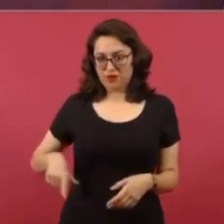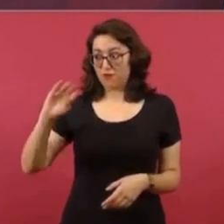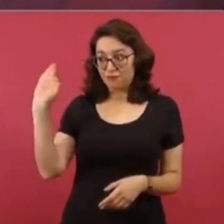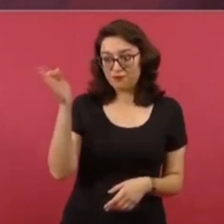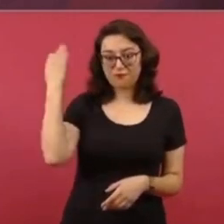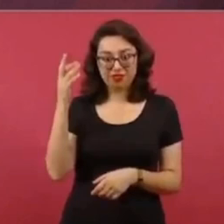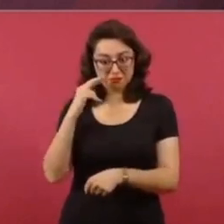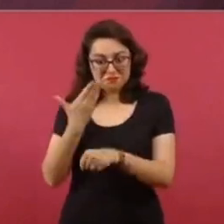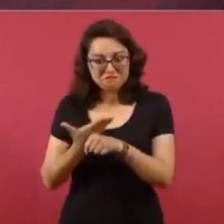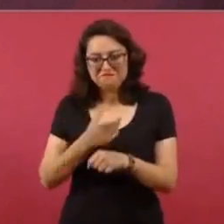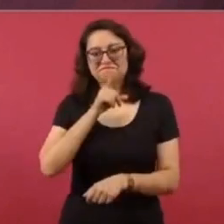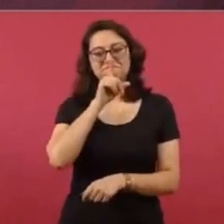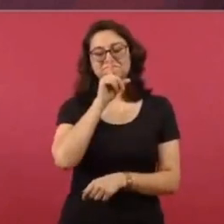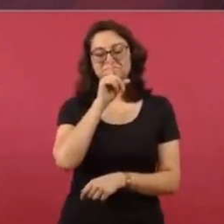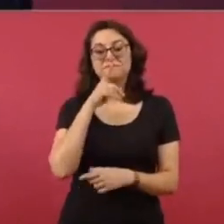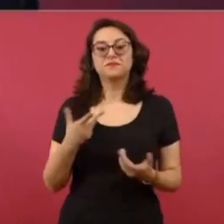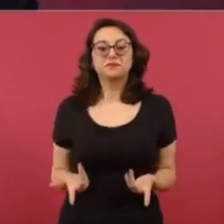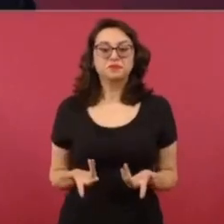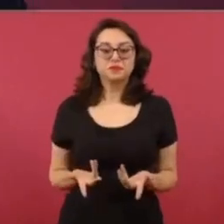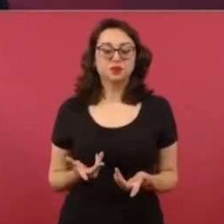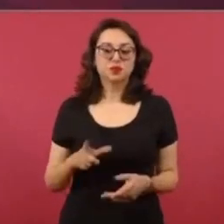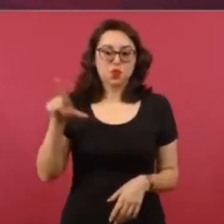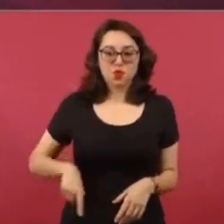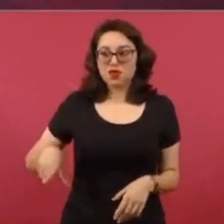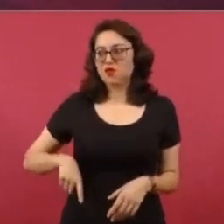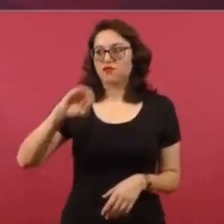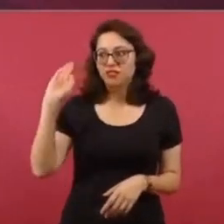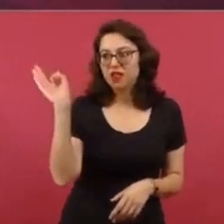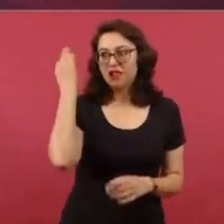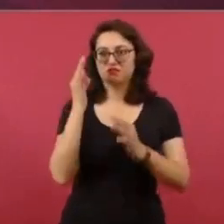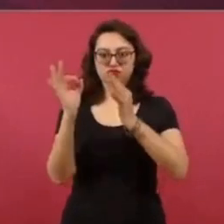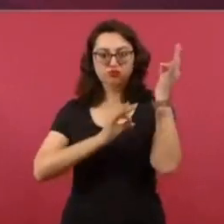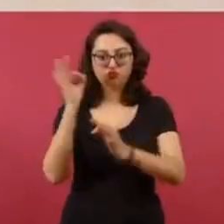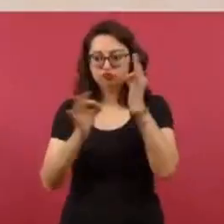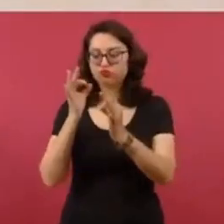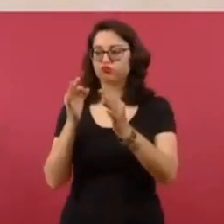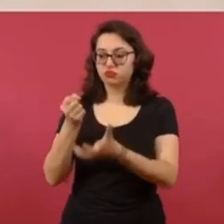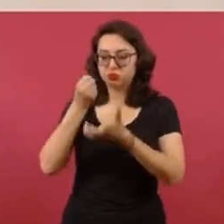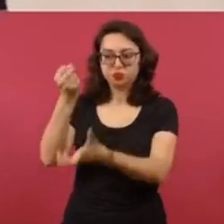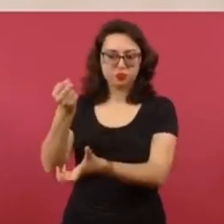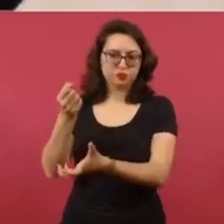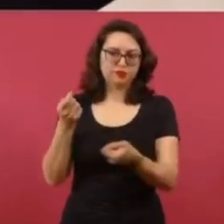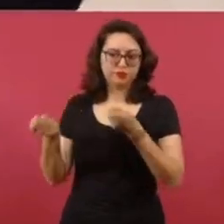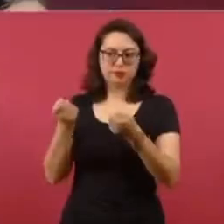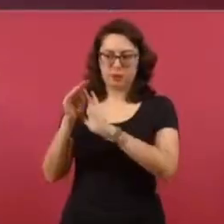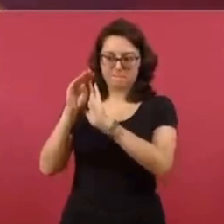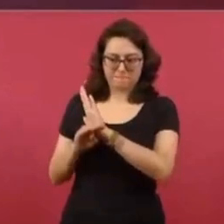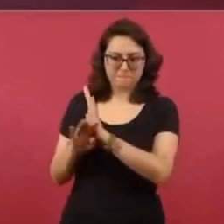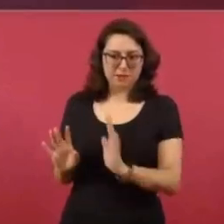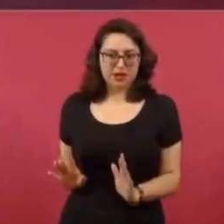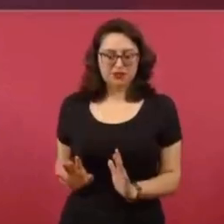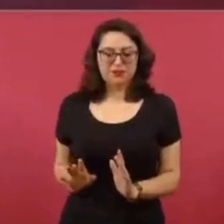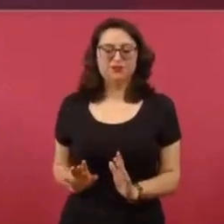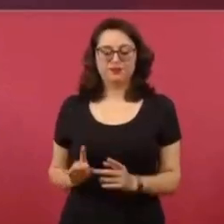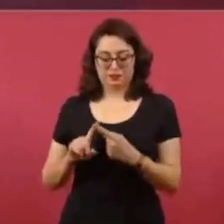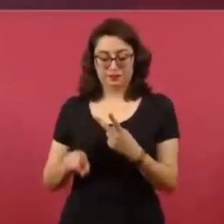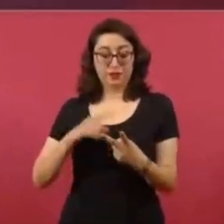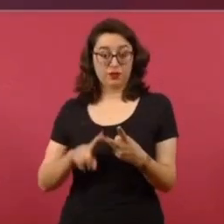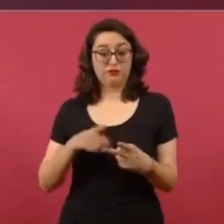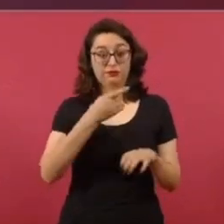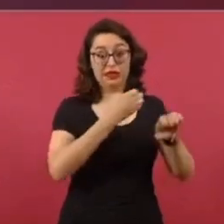refiero a que tenga que ver con el gasto de publicidad del gobierno federal. También estoy consciente de que los gobiernos estatales